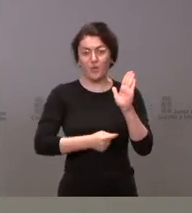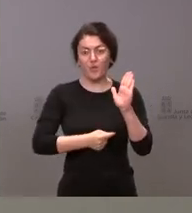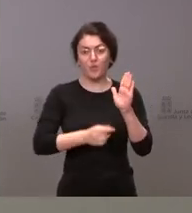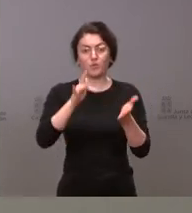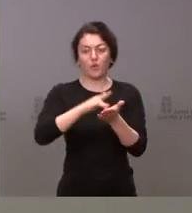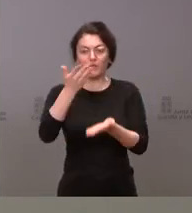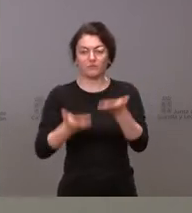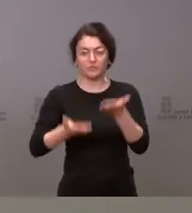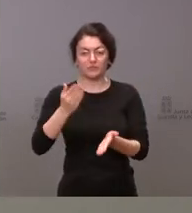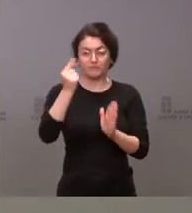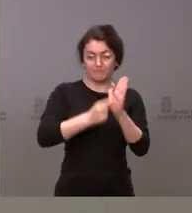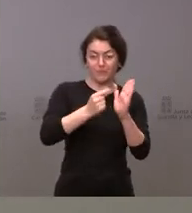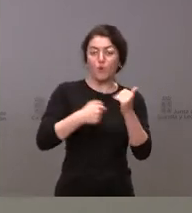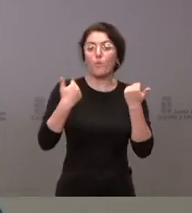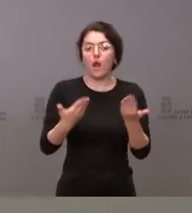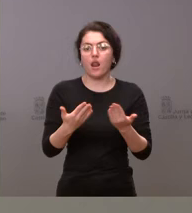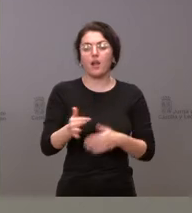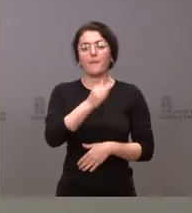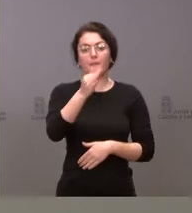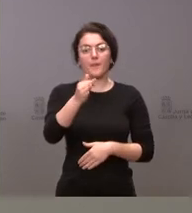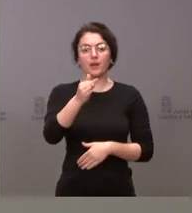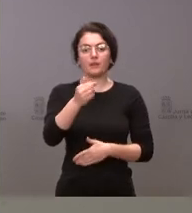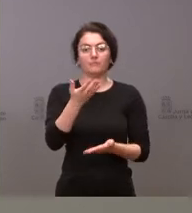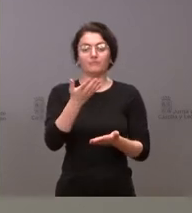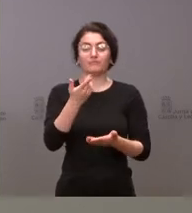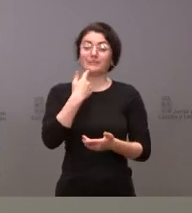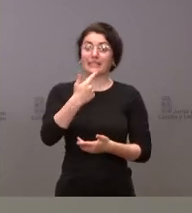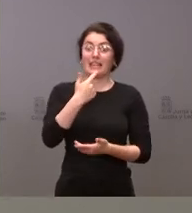y también ofrecerá el centro que se la haya adjudicado.